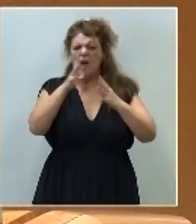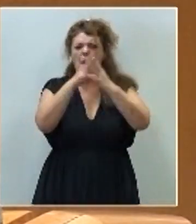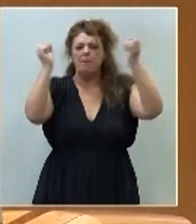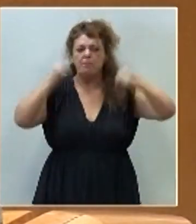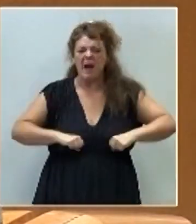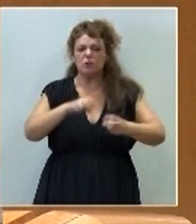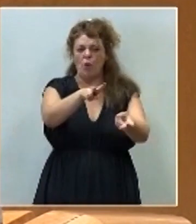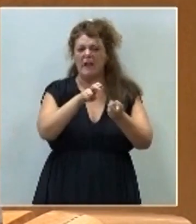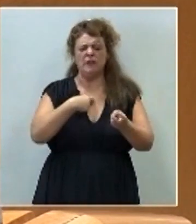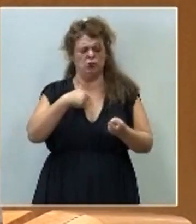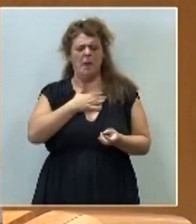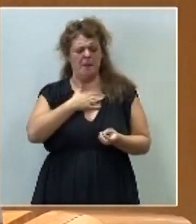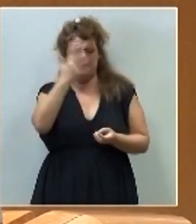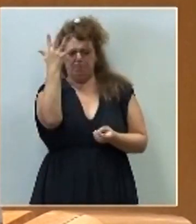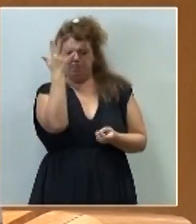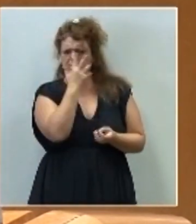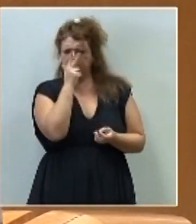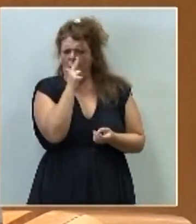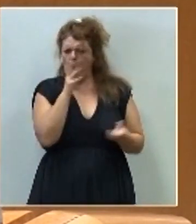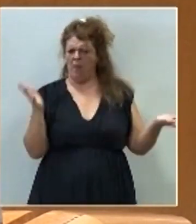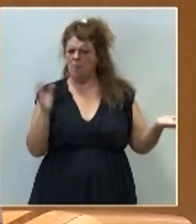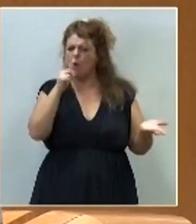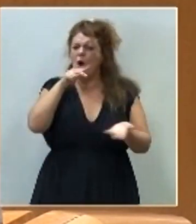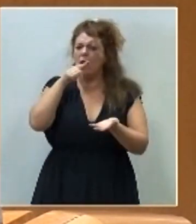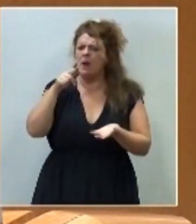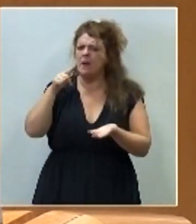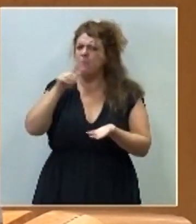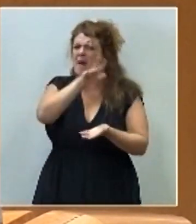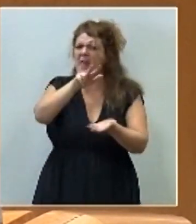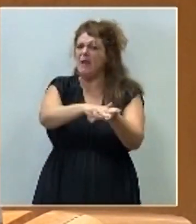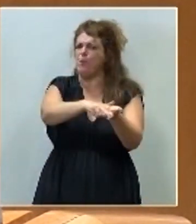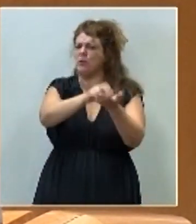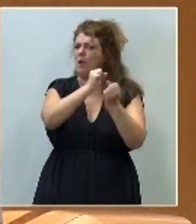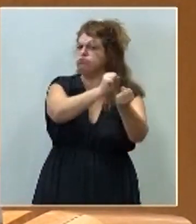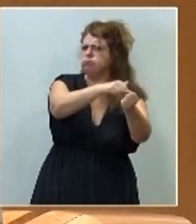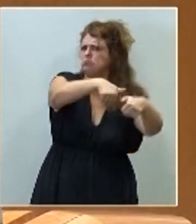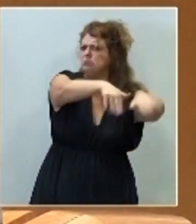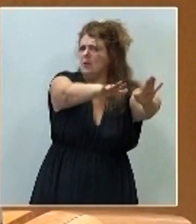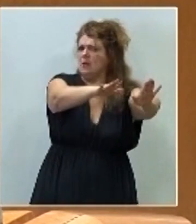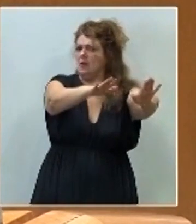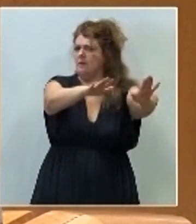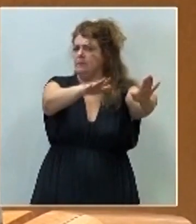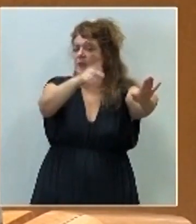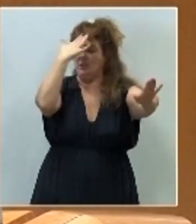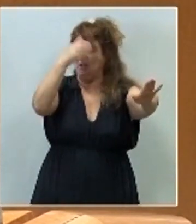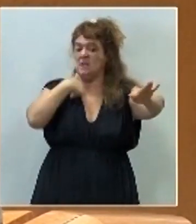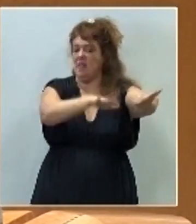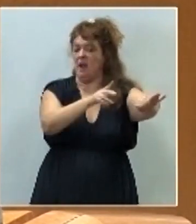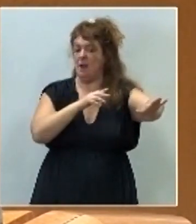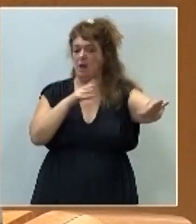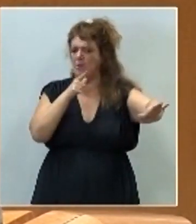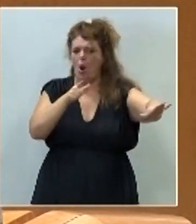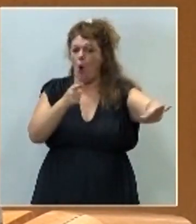de rentas y me preocupa, y me preocupa la hipoteca que van a dejar ustedes, se están dejando ya. Pero, mire, moralmente es